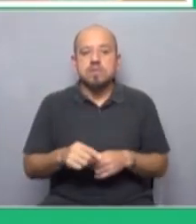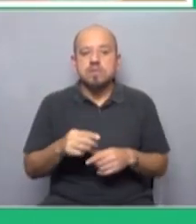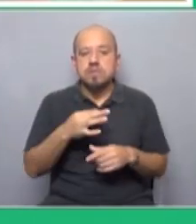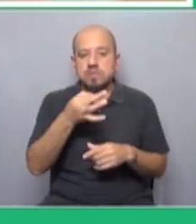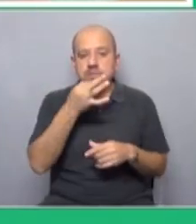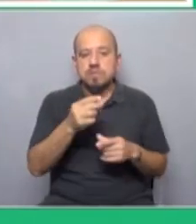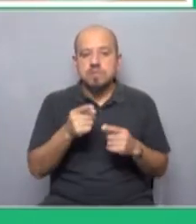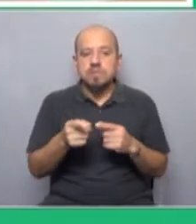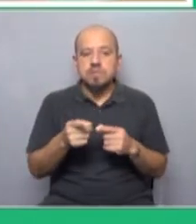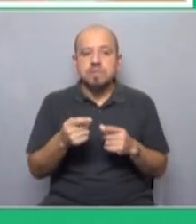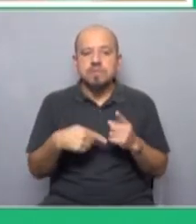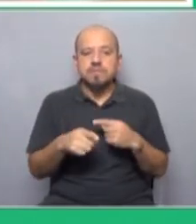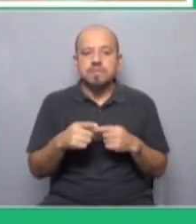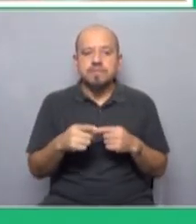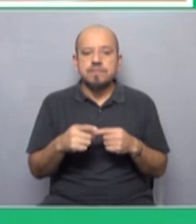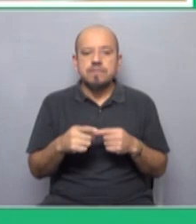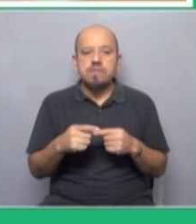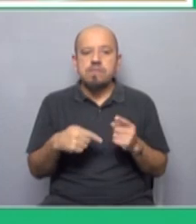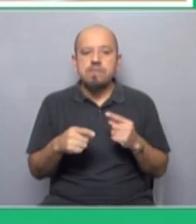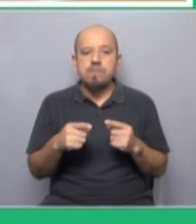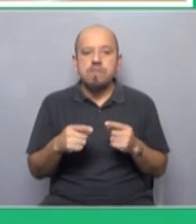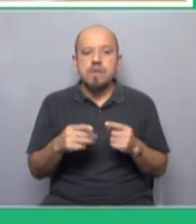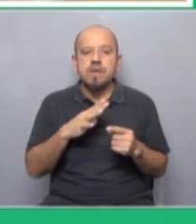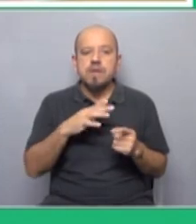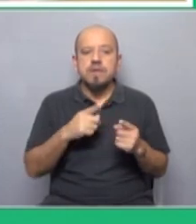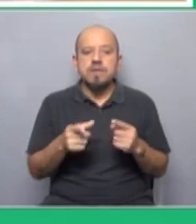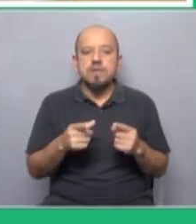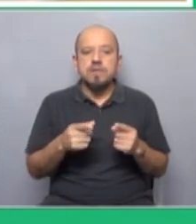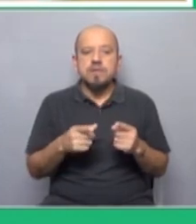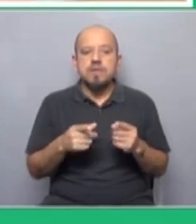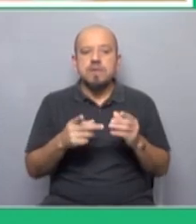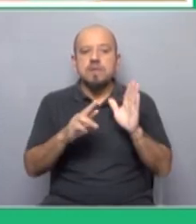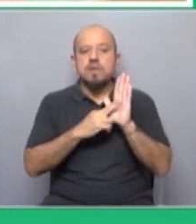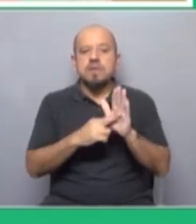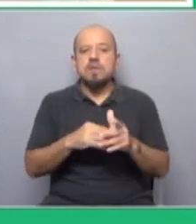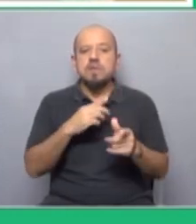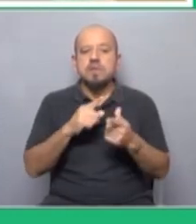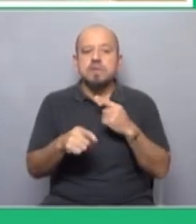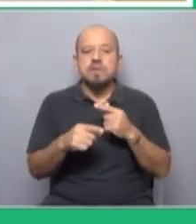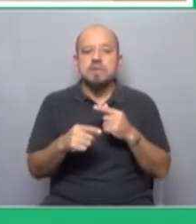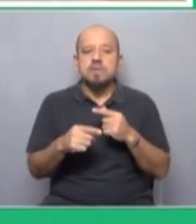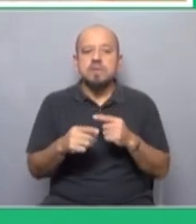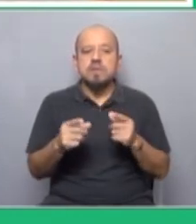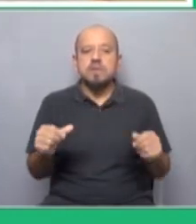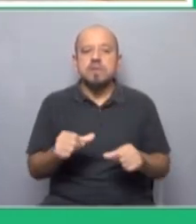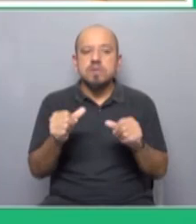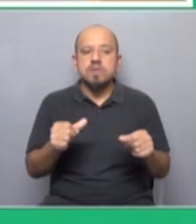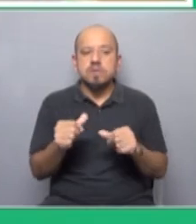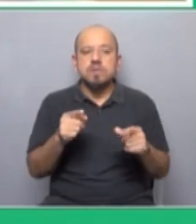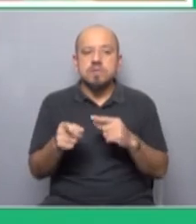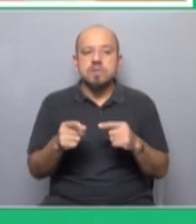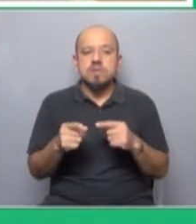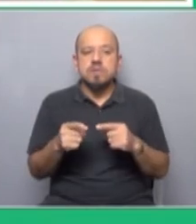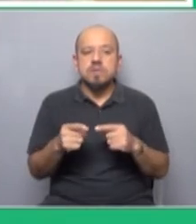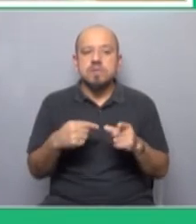comentaba un poco la la la incidencia que tiene la representación que tenemos a nivel regional y si lo hacemos desde la regional